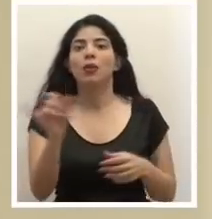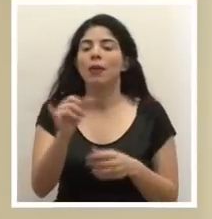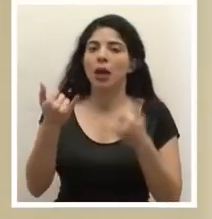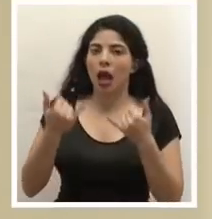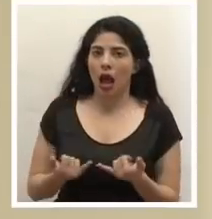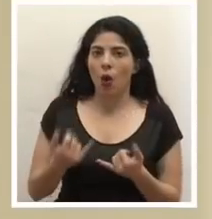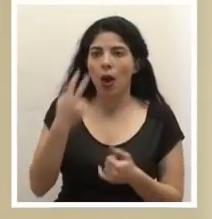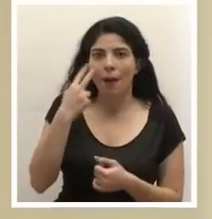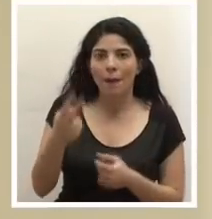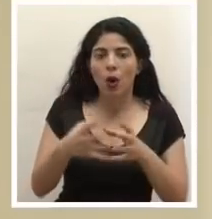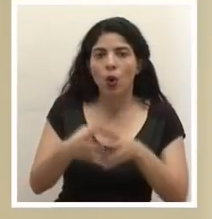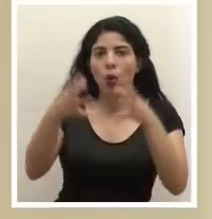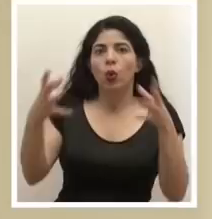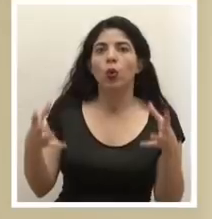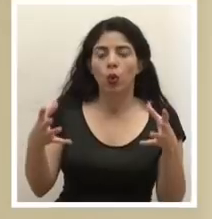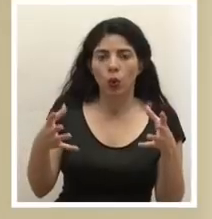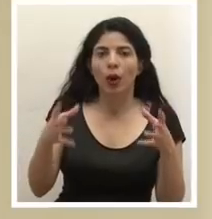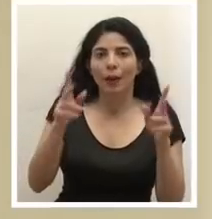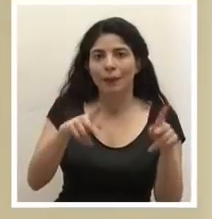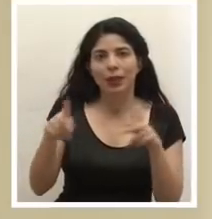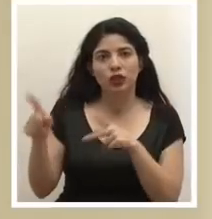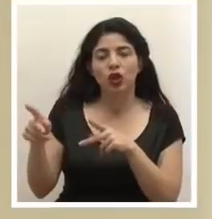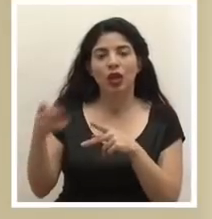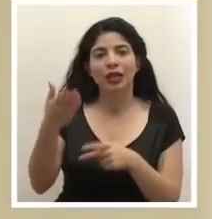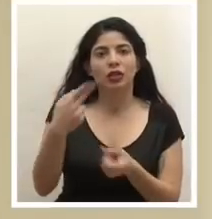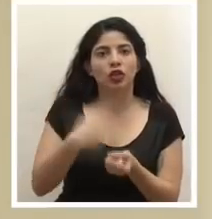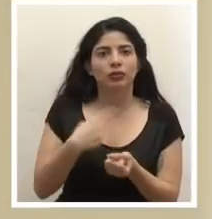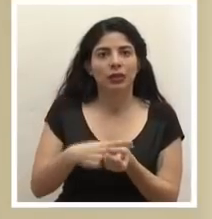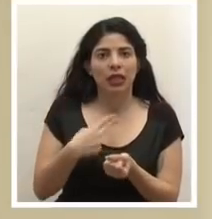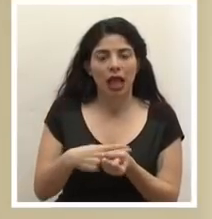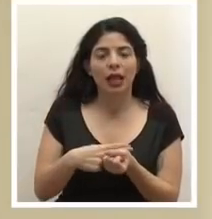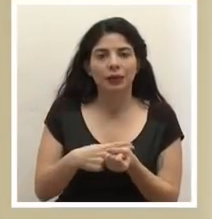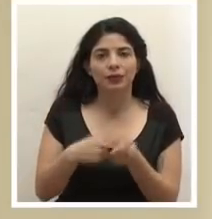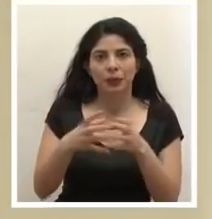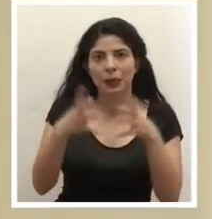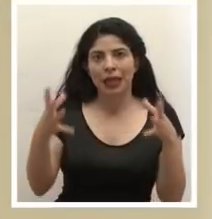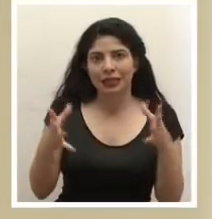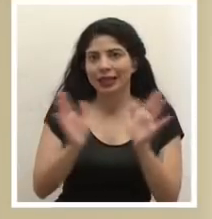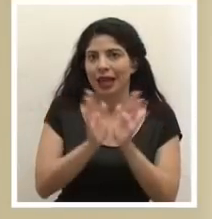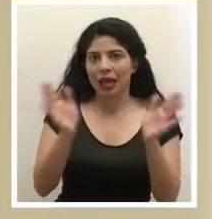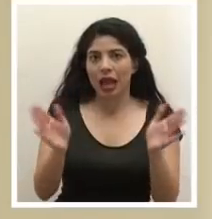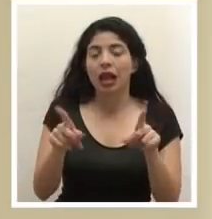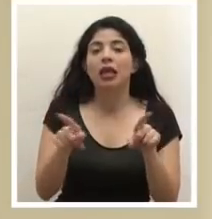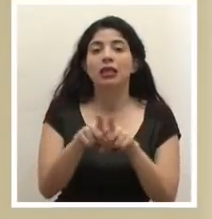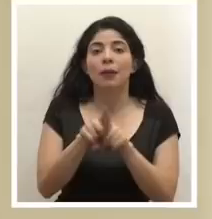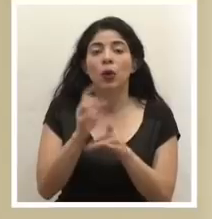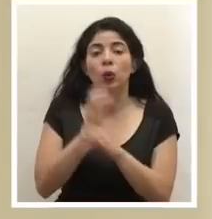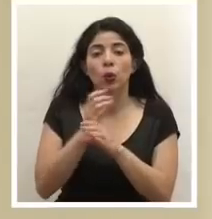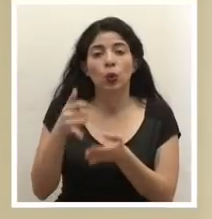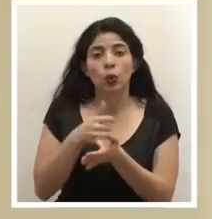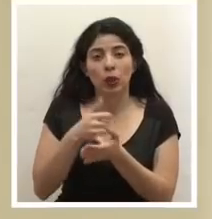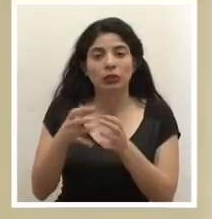percibiendo el aumento de casos a nivel de hospitalización general y a nivel de cuidados